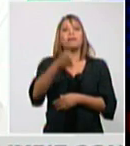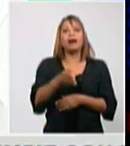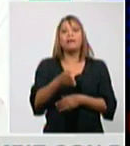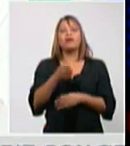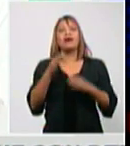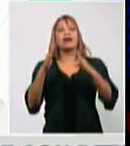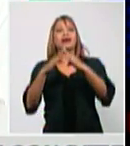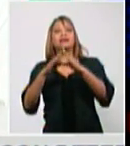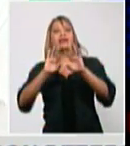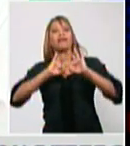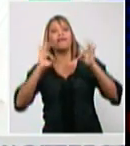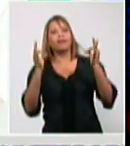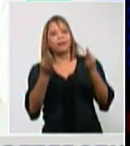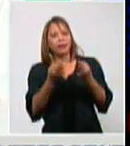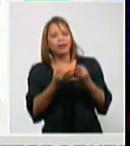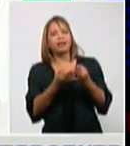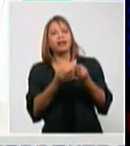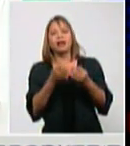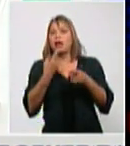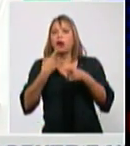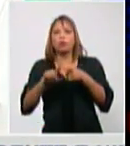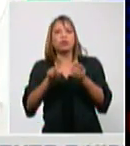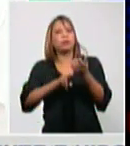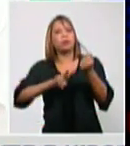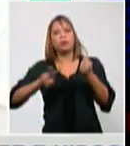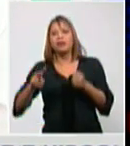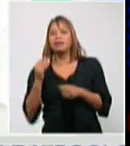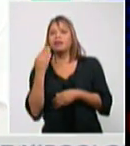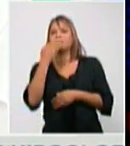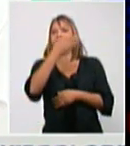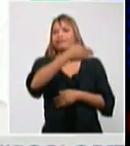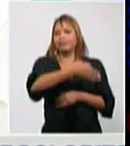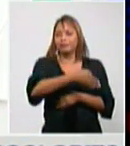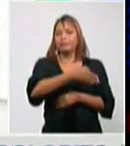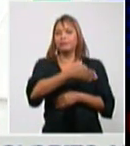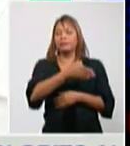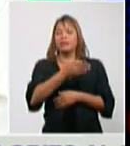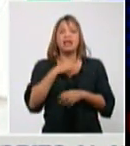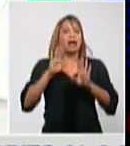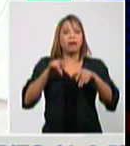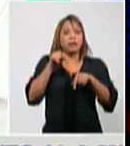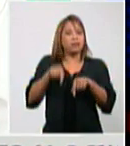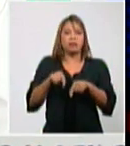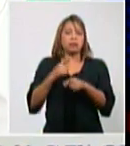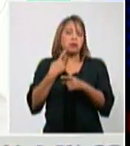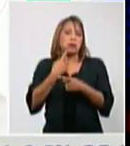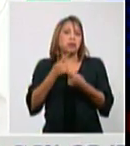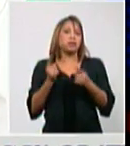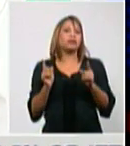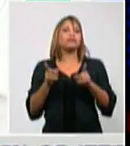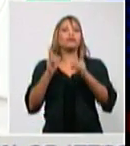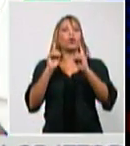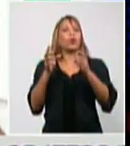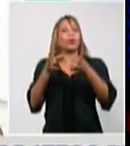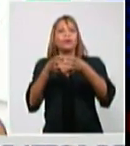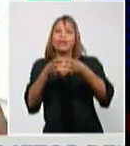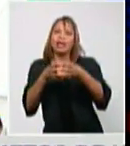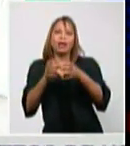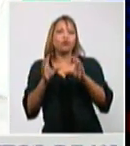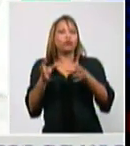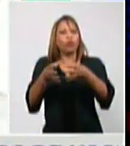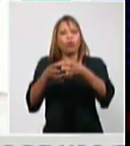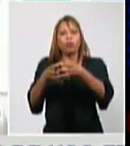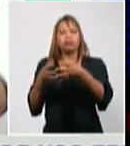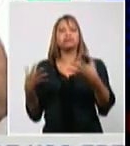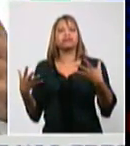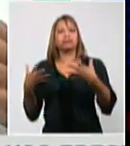está ni en la provincia ni en el municipio donde vivimos nos reunimos ahí a veces llevamos de un